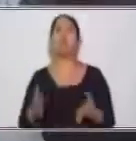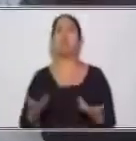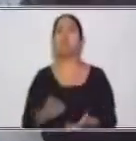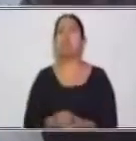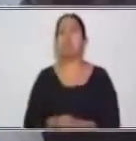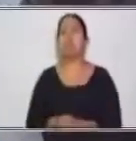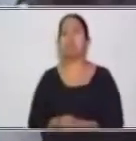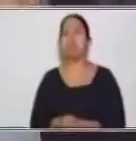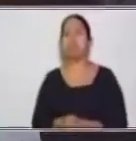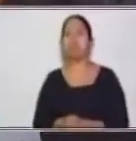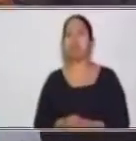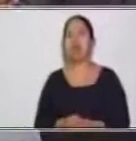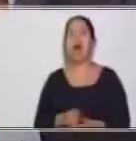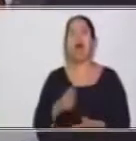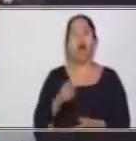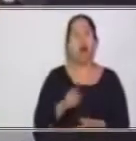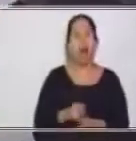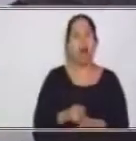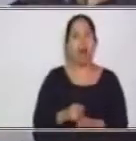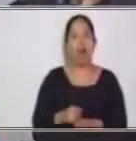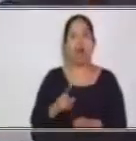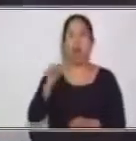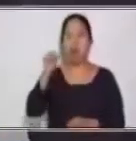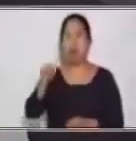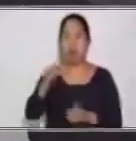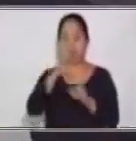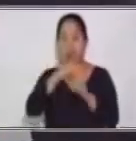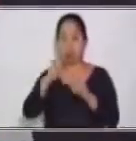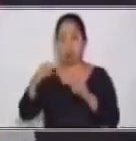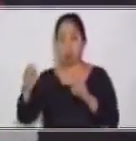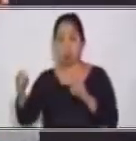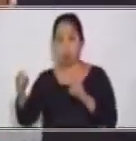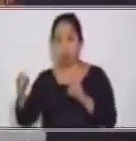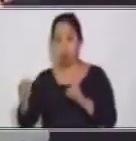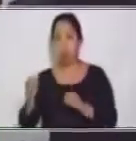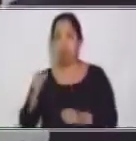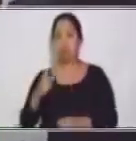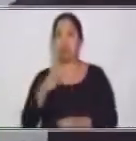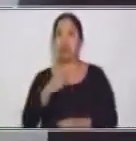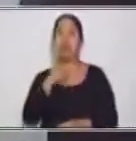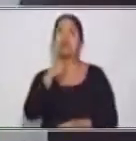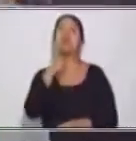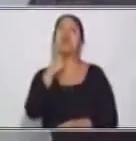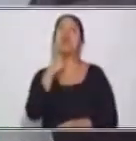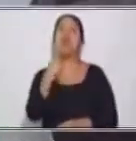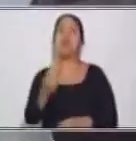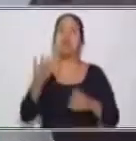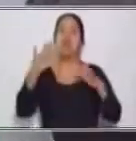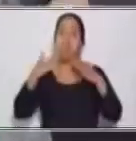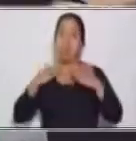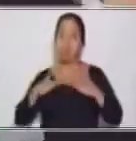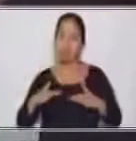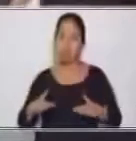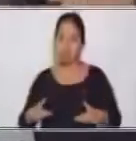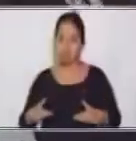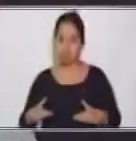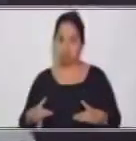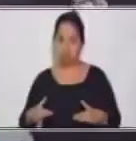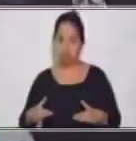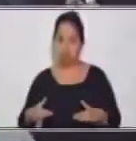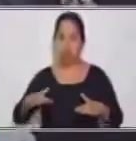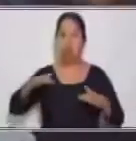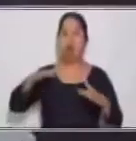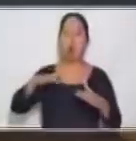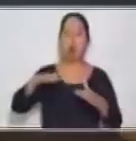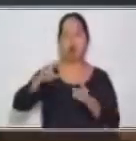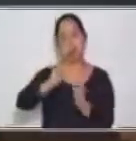Claramente vamos a identificar que está esa oración en una voz pasiva. ¿Cómo quedaría en